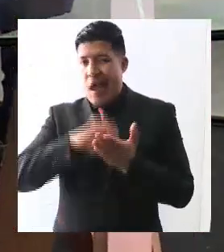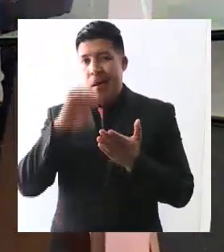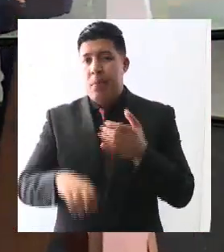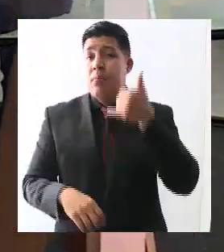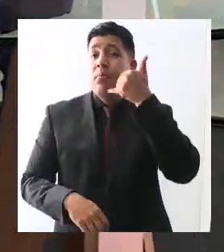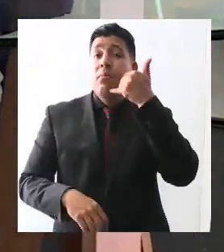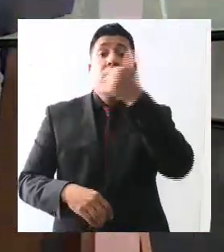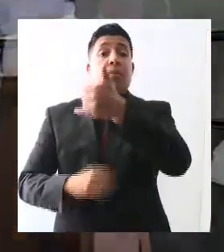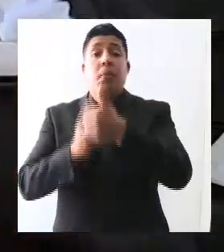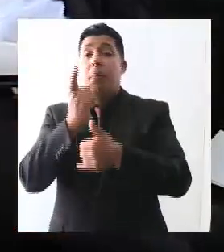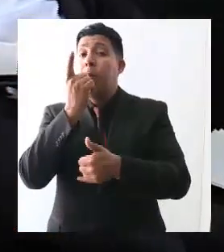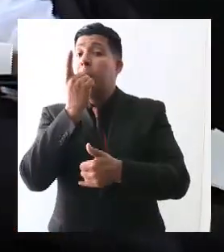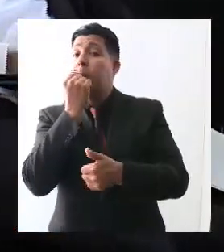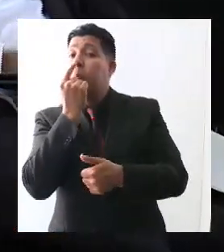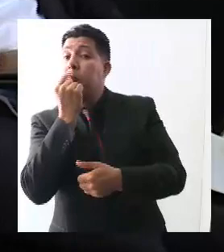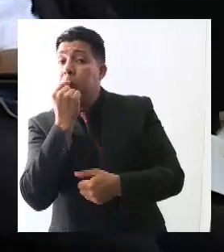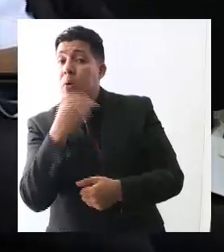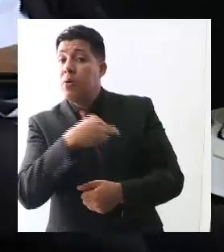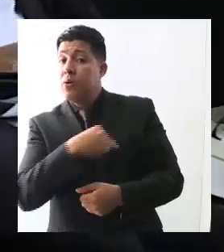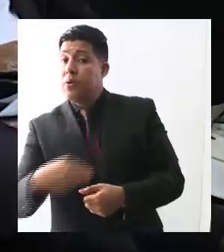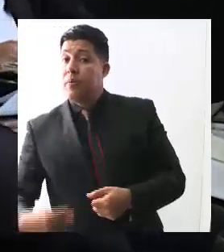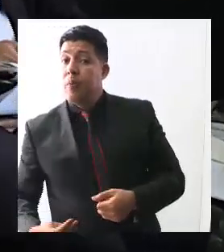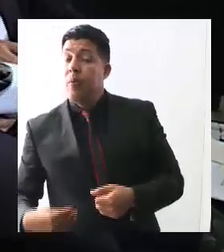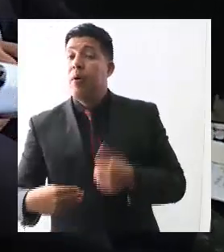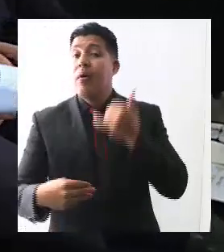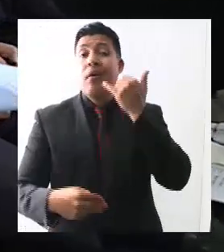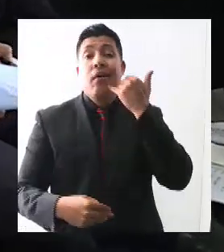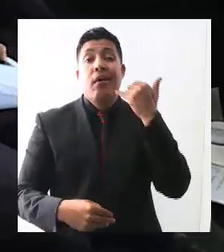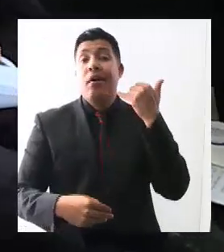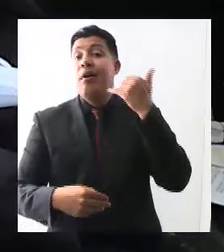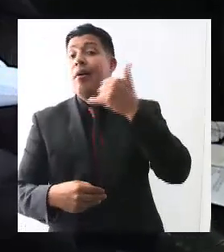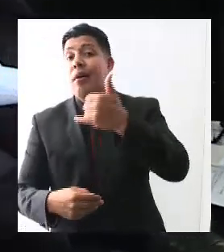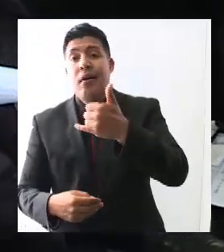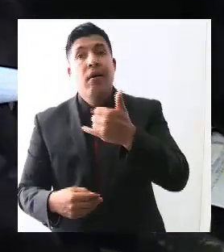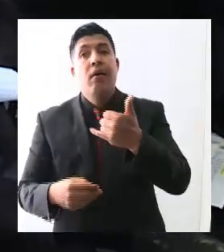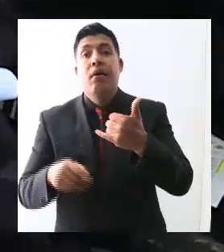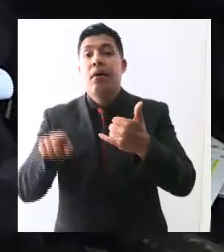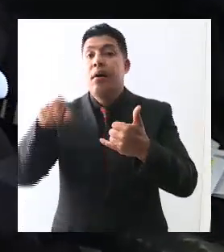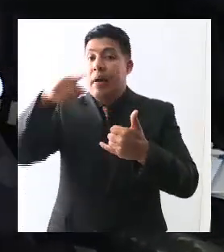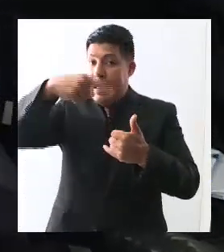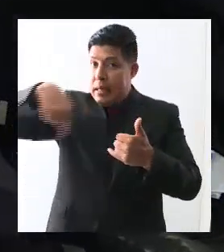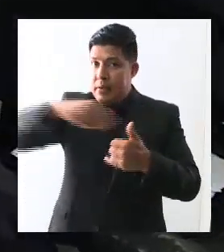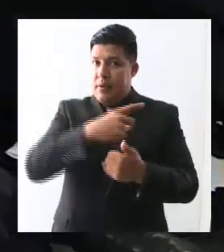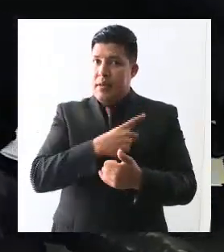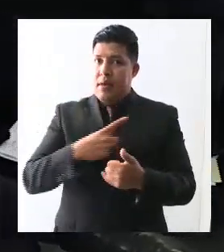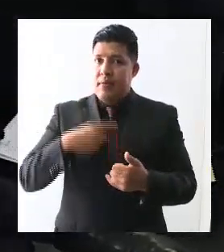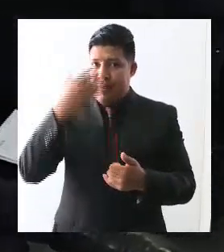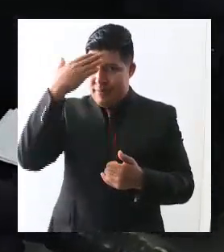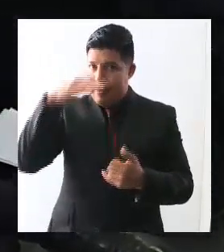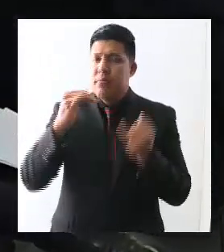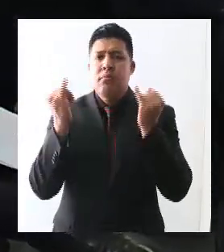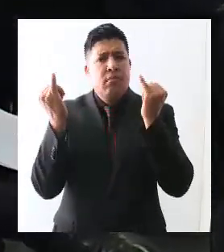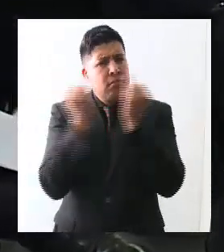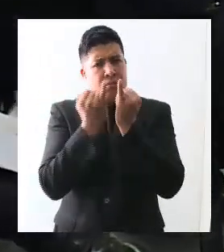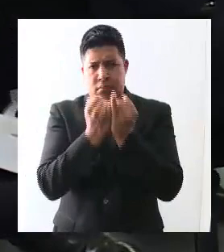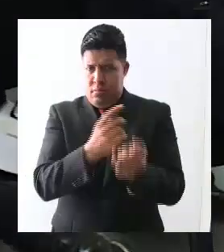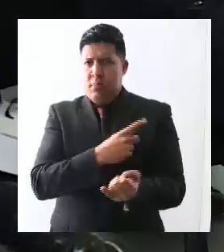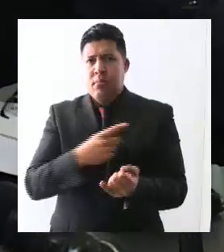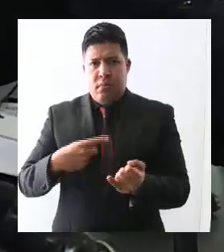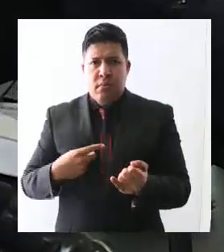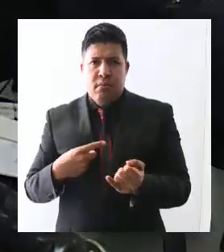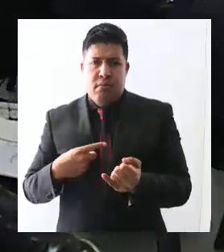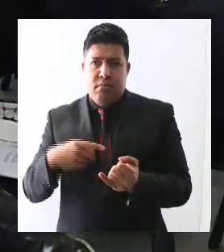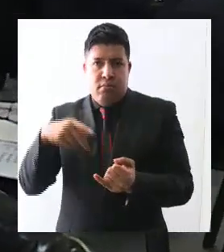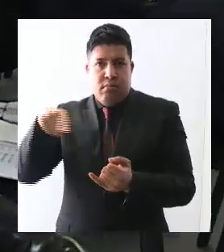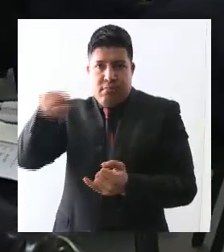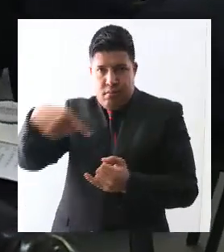momento a alguna policía o son los que deben estar encargados en conocimiento de un orden de protección, pues también ahí tendremos que platicarlo con